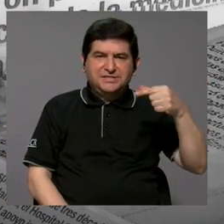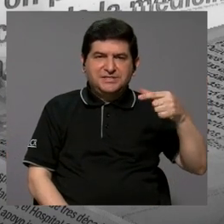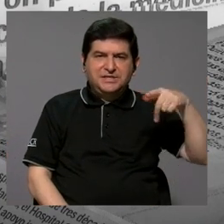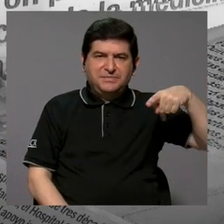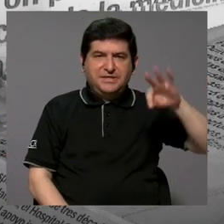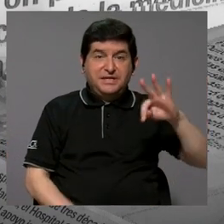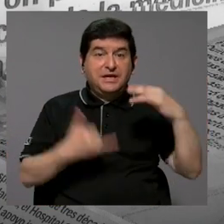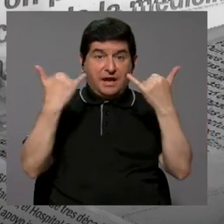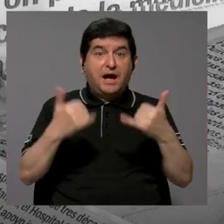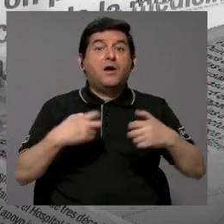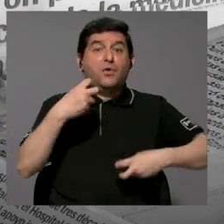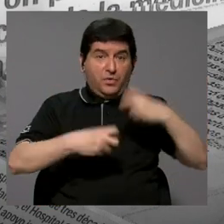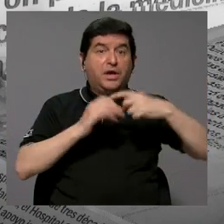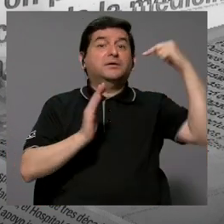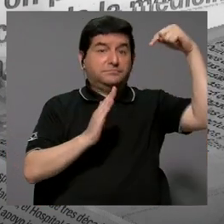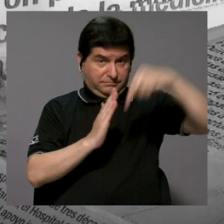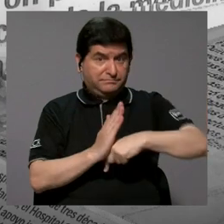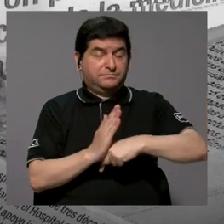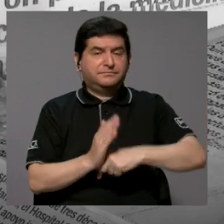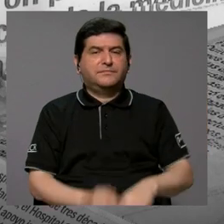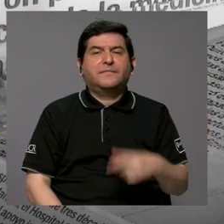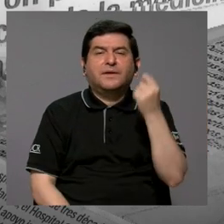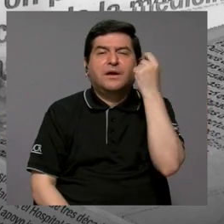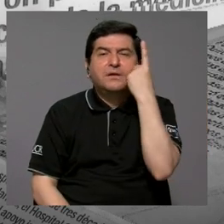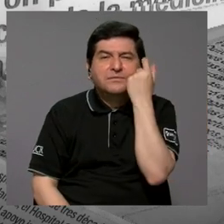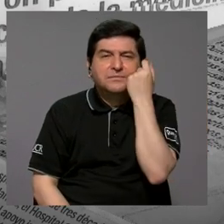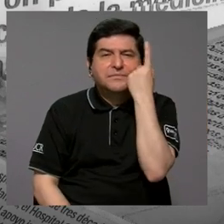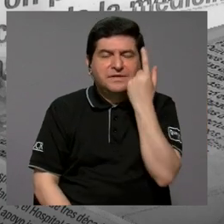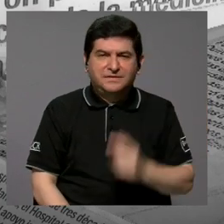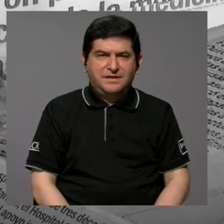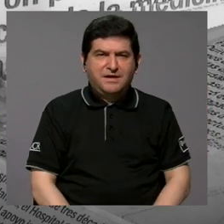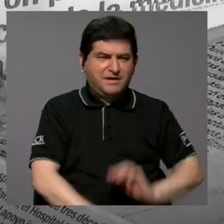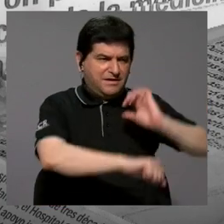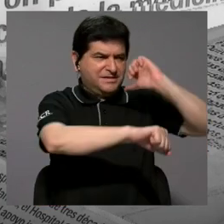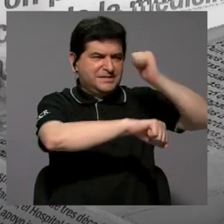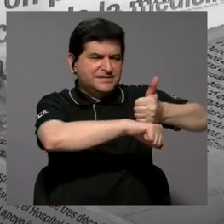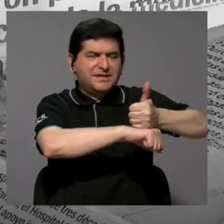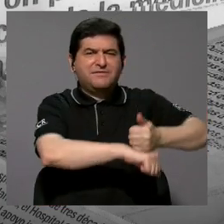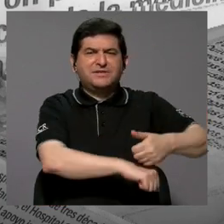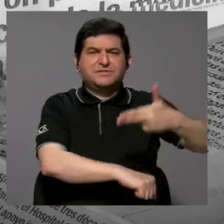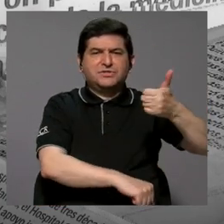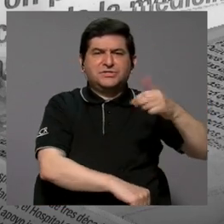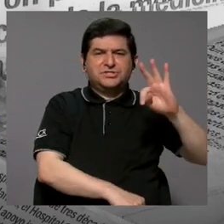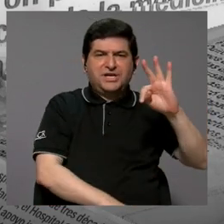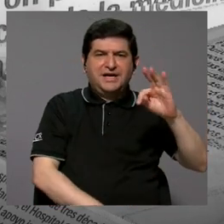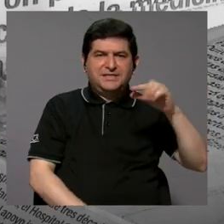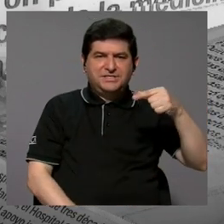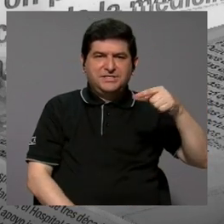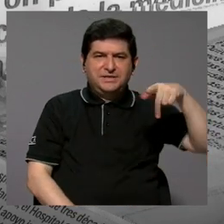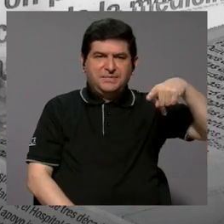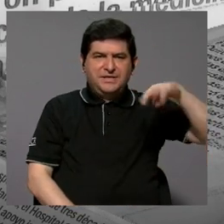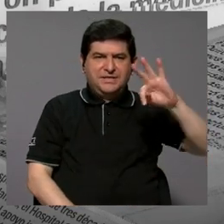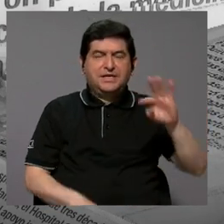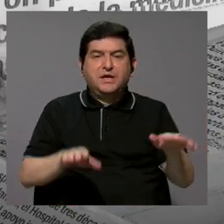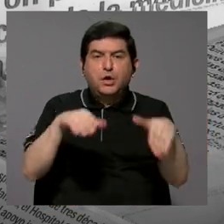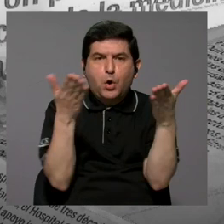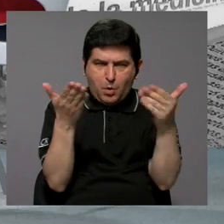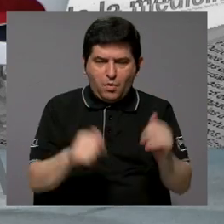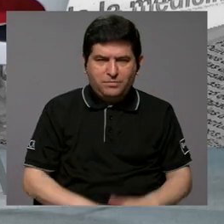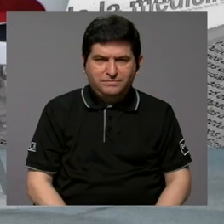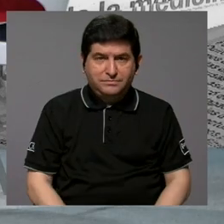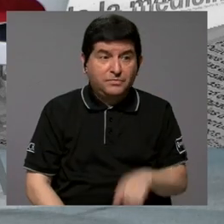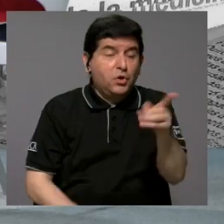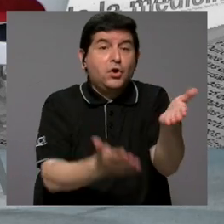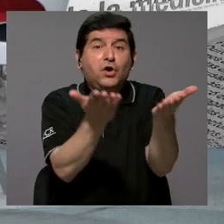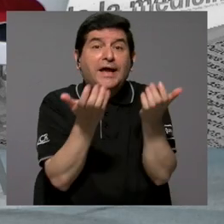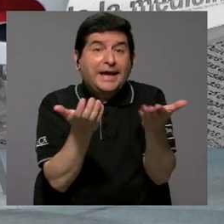grave. ¿Por qué? Primero, porque tenemos que entender cómo fue creado ChatGPT. Al principio, ¿verdad?, lo que